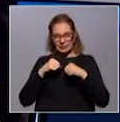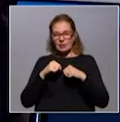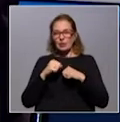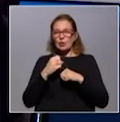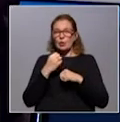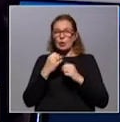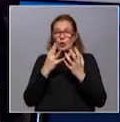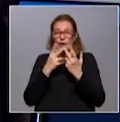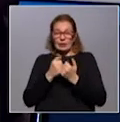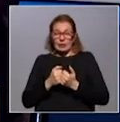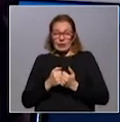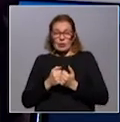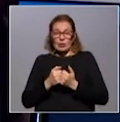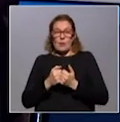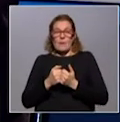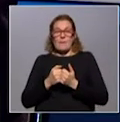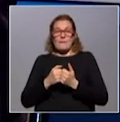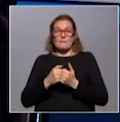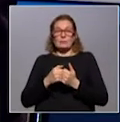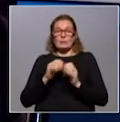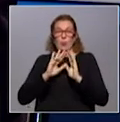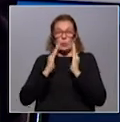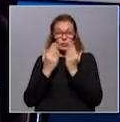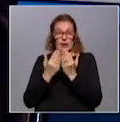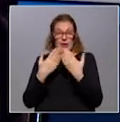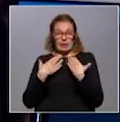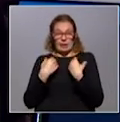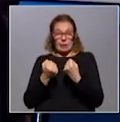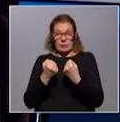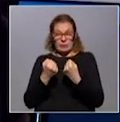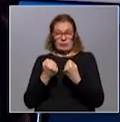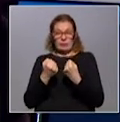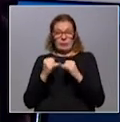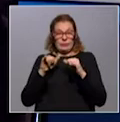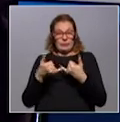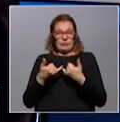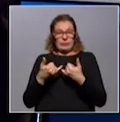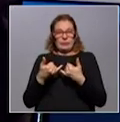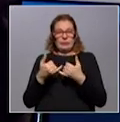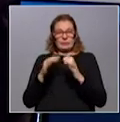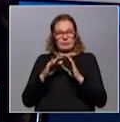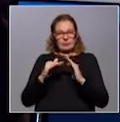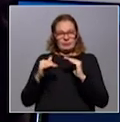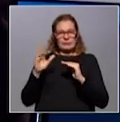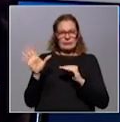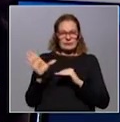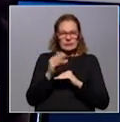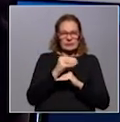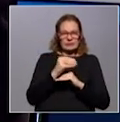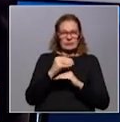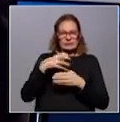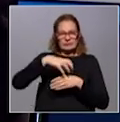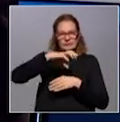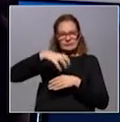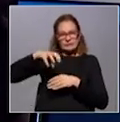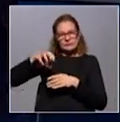la Organización Panamericana de la Salud y la Organización Mundial de la Salud tiene en su organismo, en su estructura, a todos los Estados miembros,